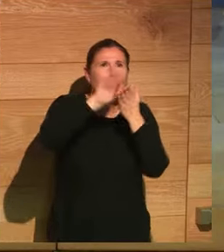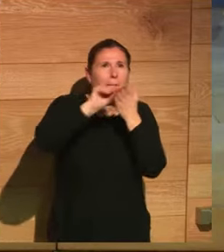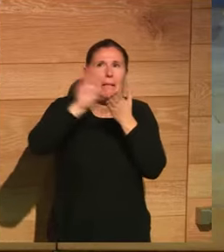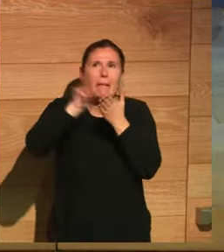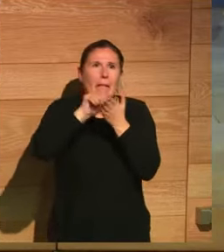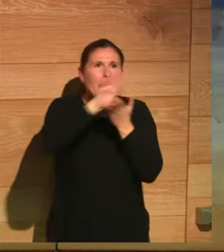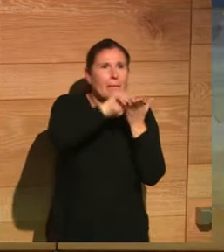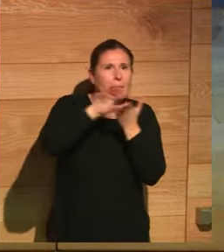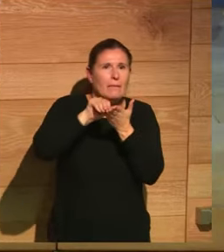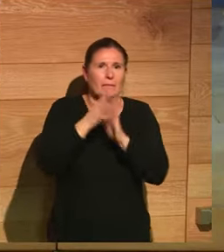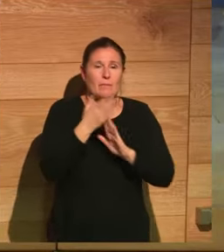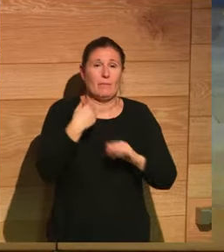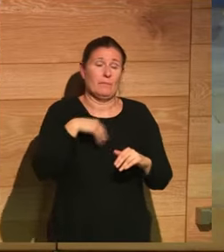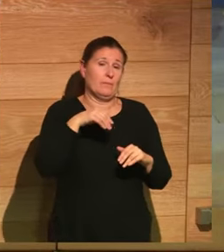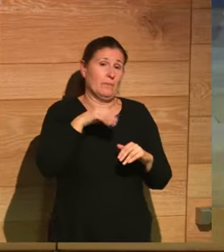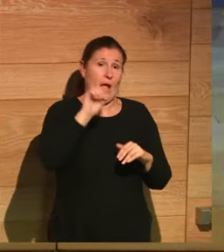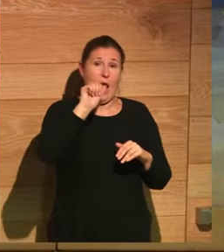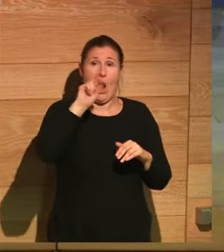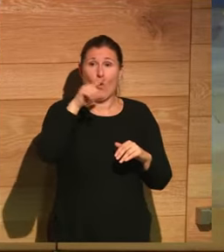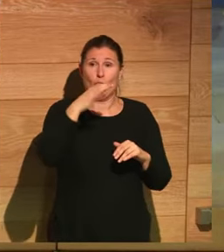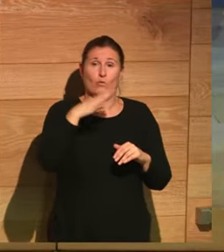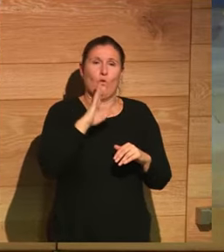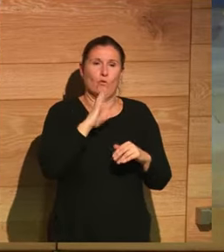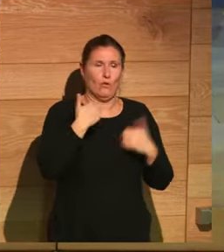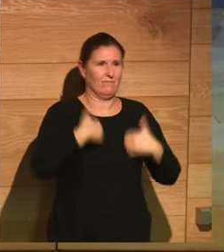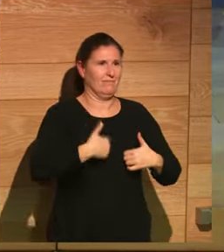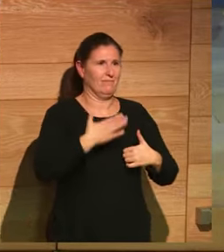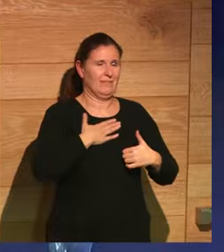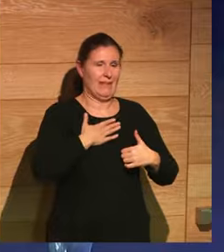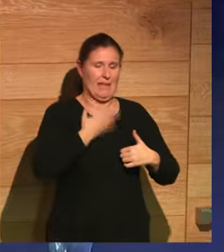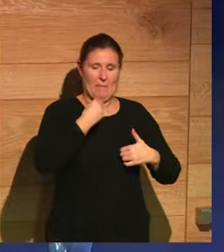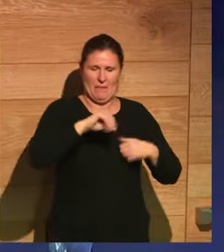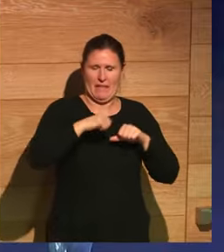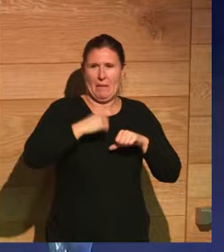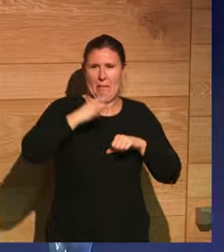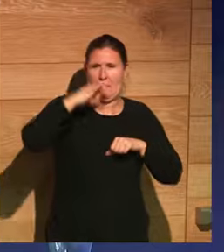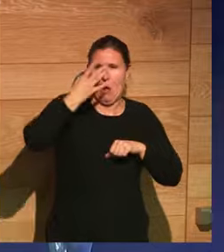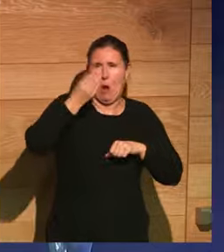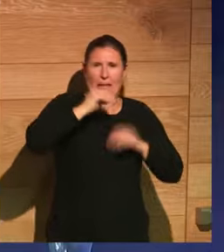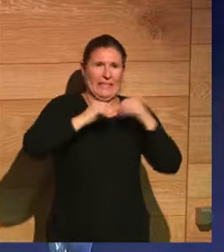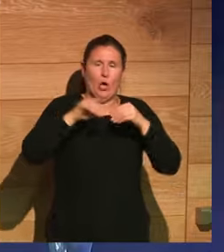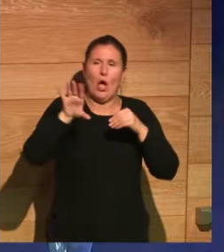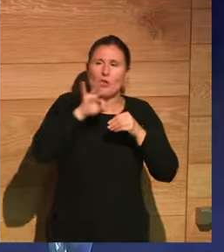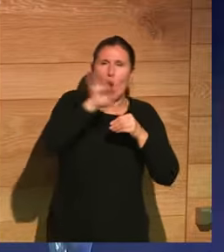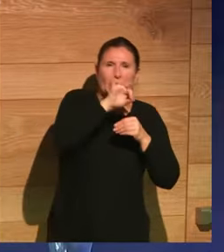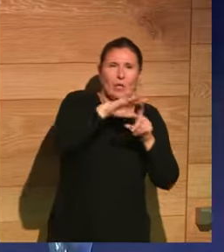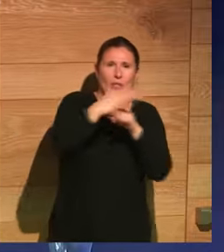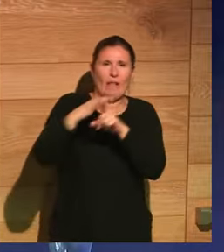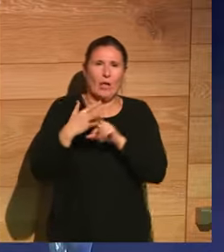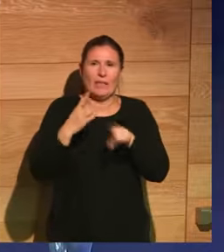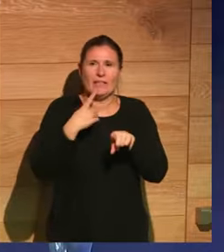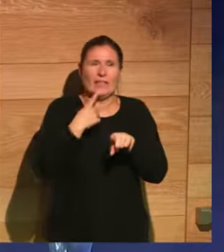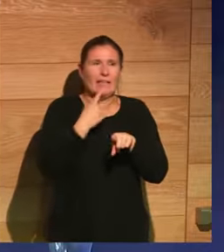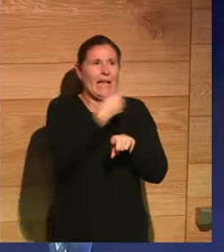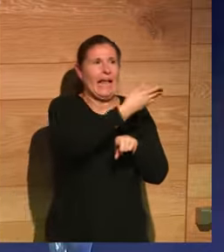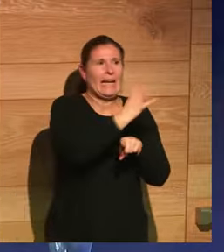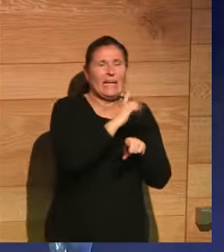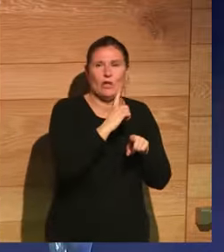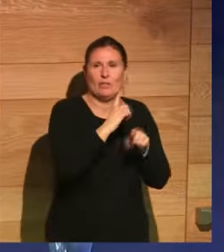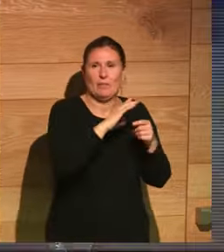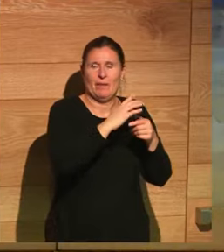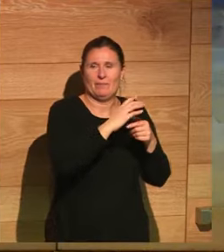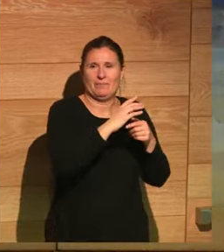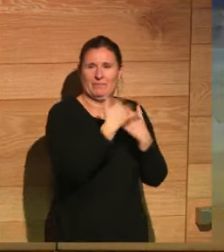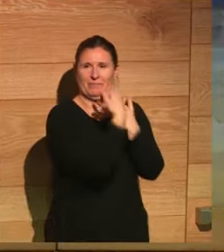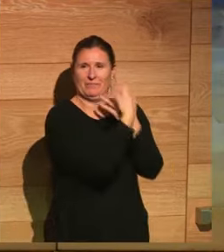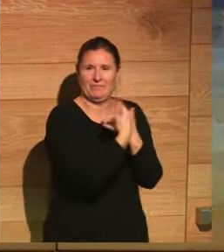Augusto, has reconstruido toda tu vida, tienes a no sé cuántos poetas a tu alrededor cantándote que eres, vamos, el hijo de los